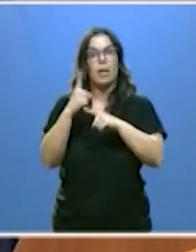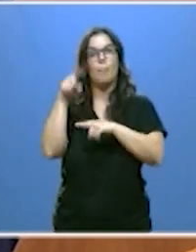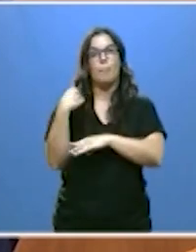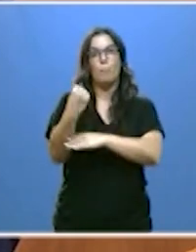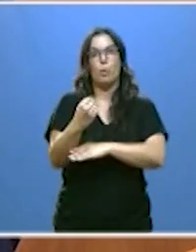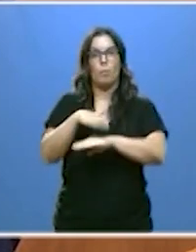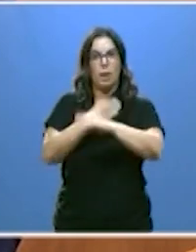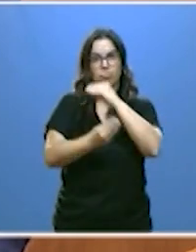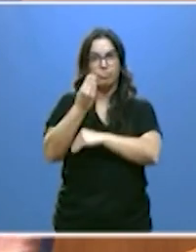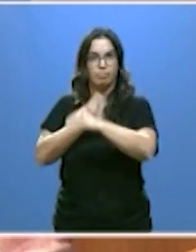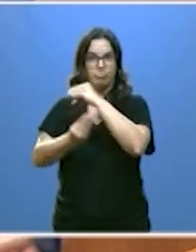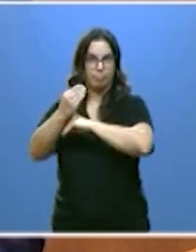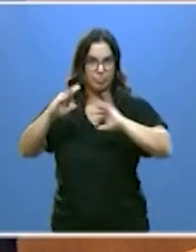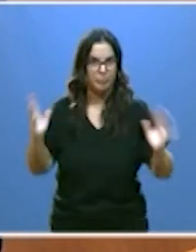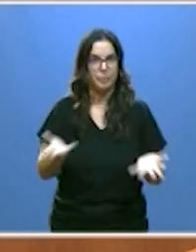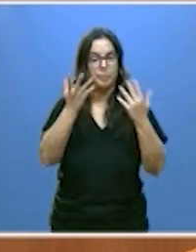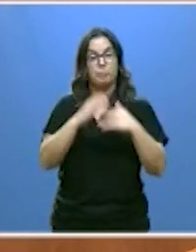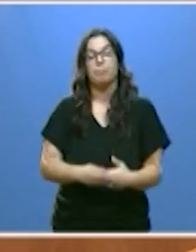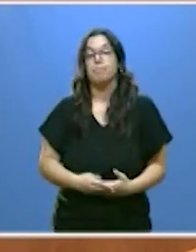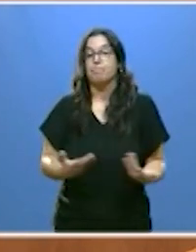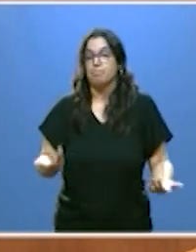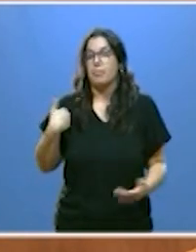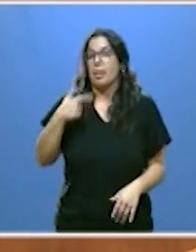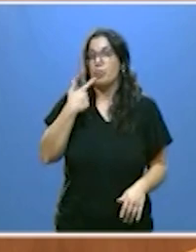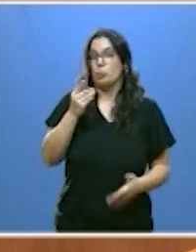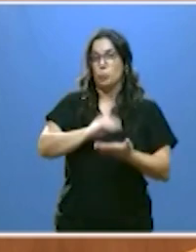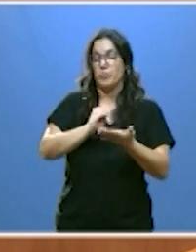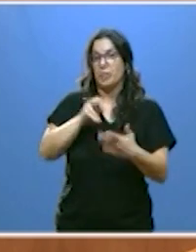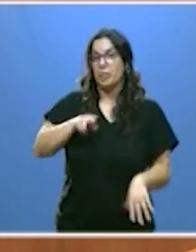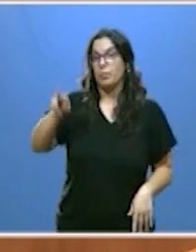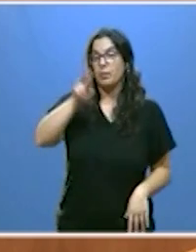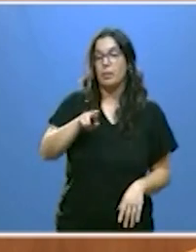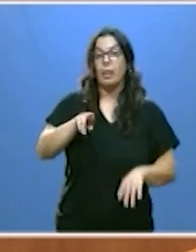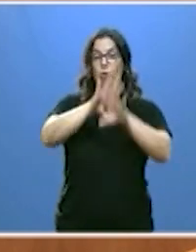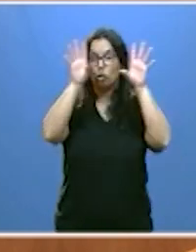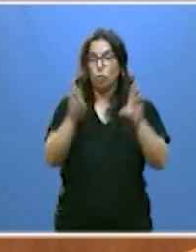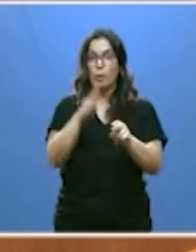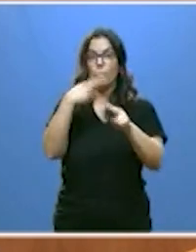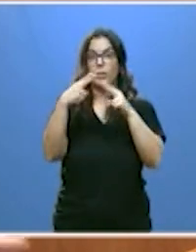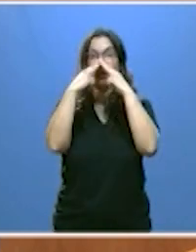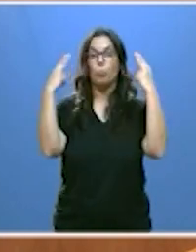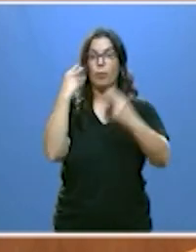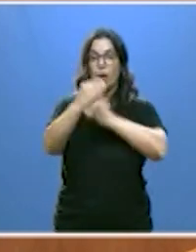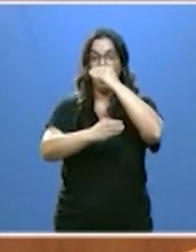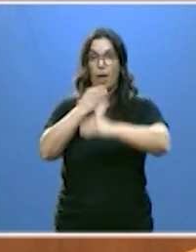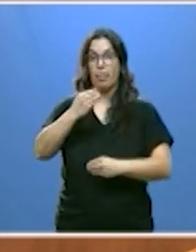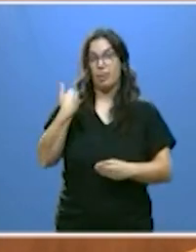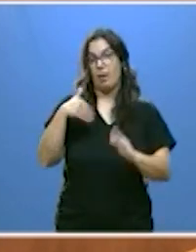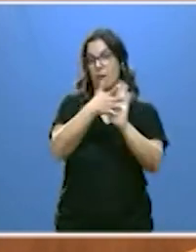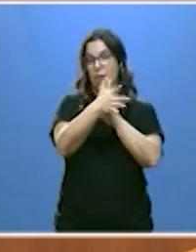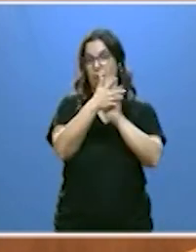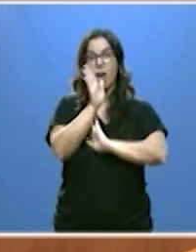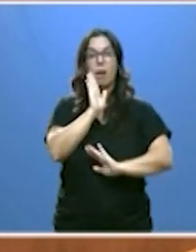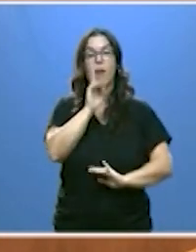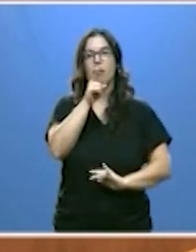natalidad señorías como he dicho repetidas veces el conjunto de políticas públicas que he descrito tiene